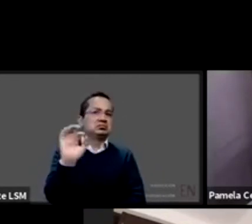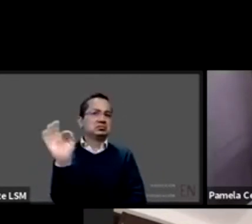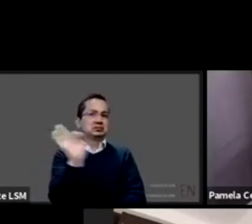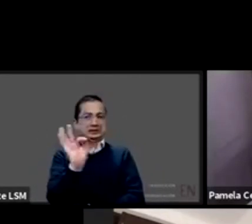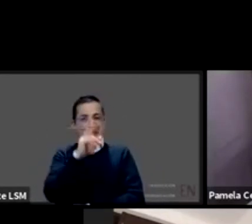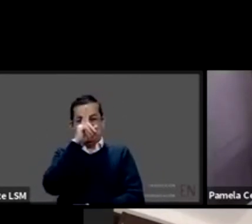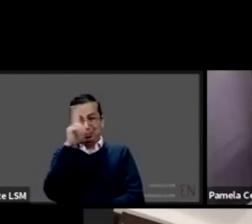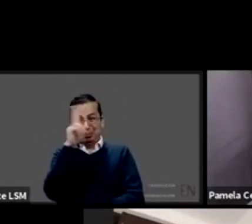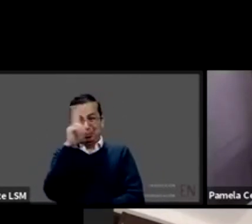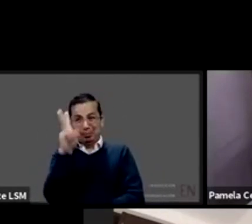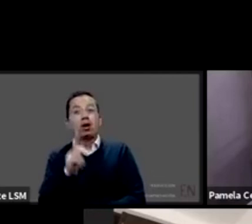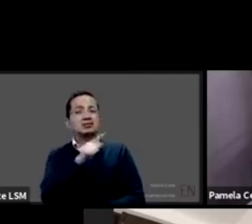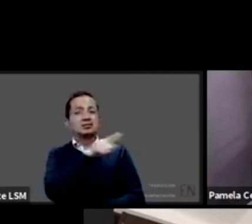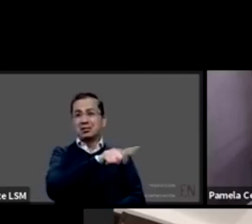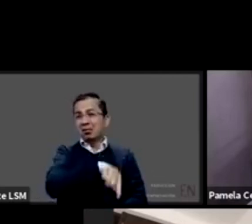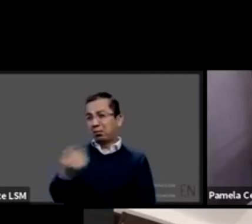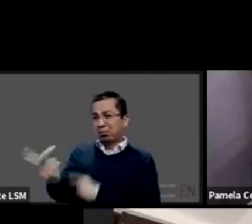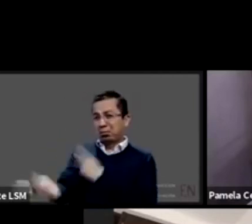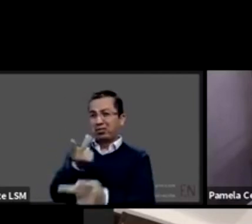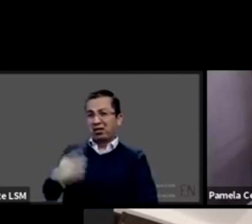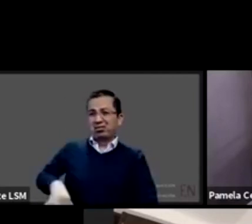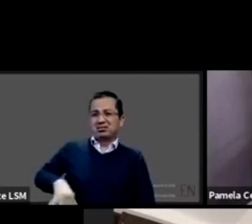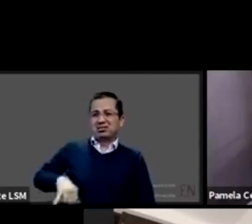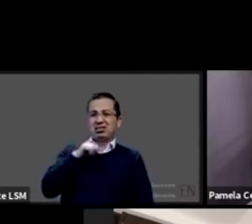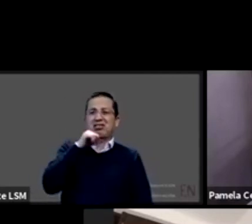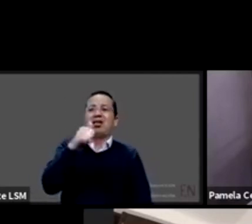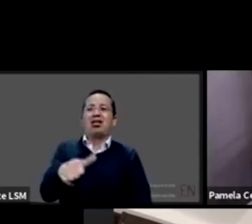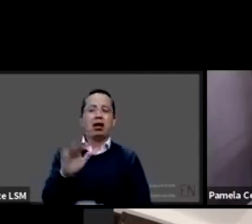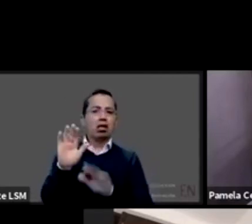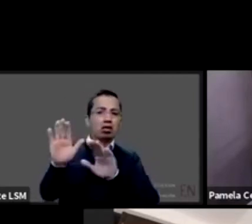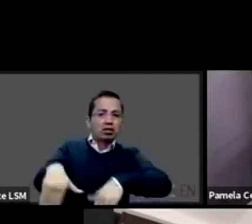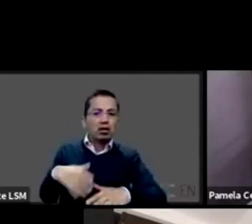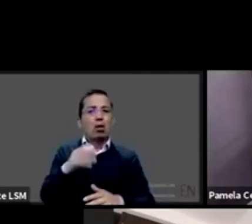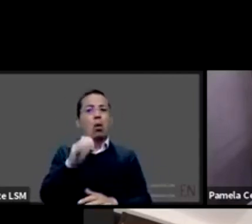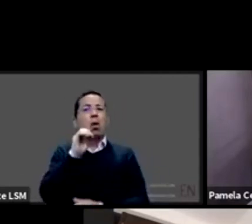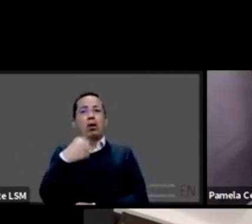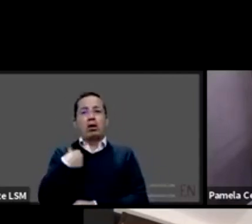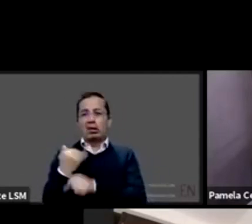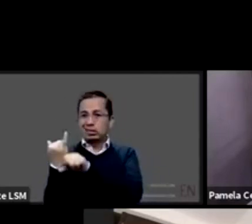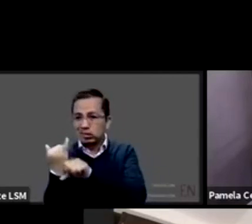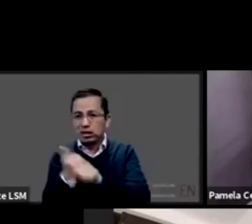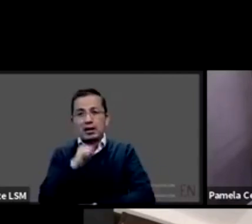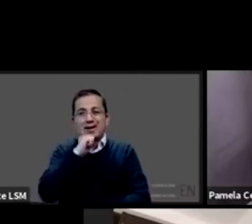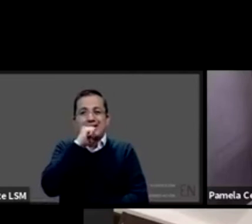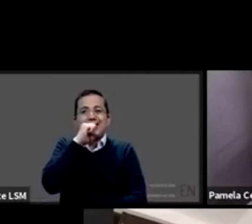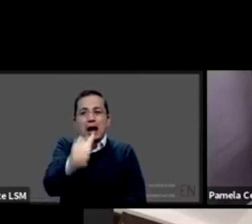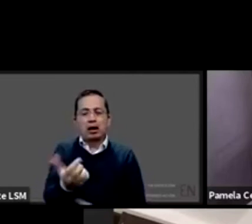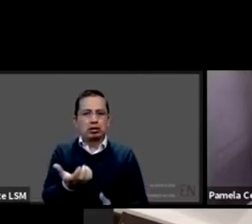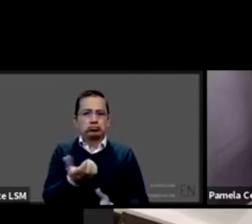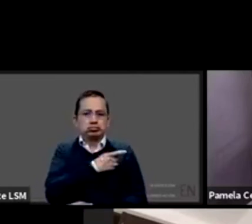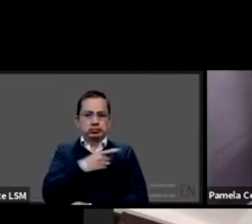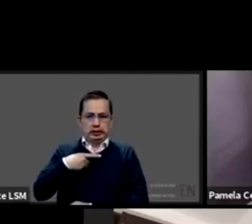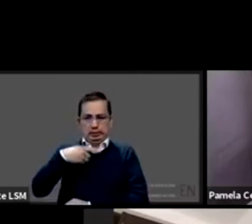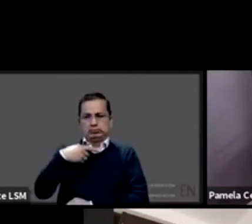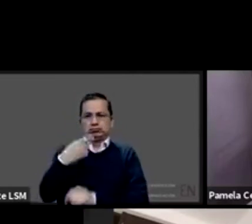interesó indagarlo para saber si la condición con la que vive, en este caso